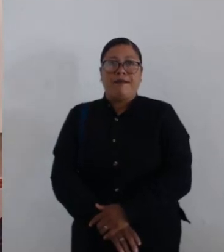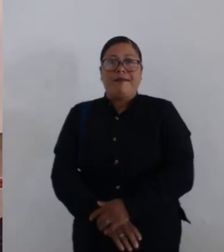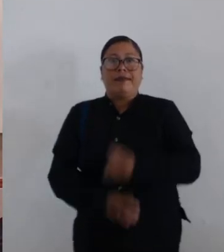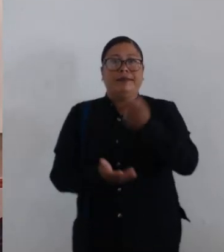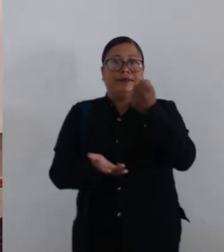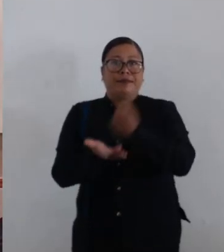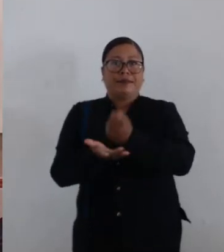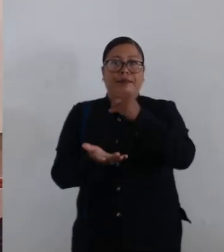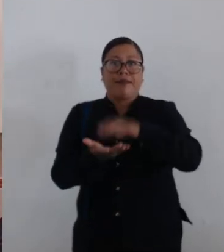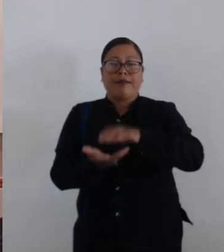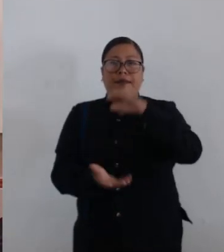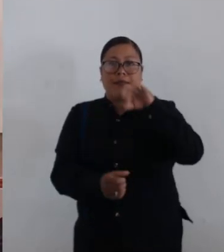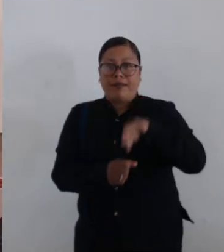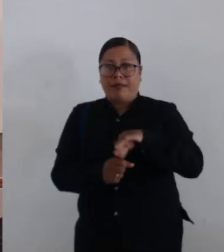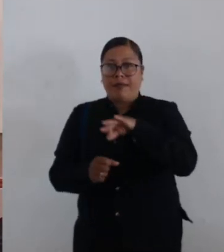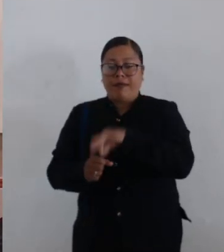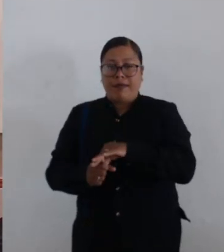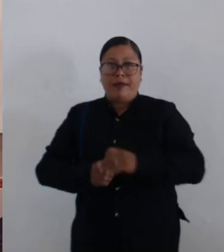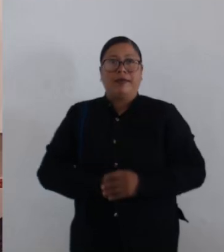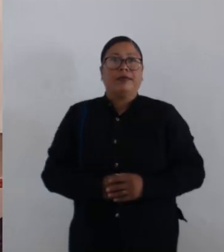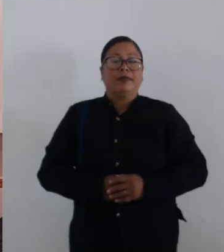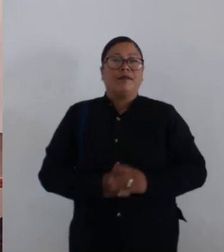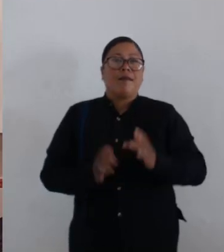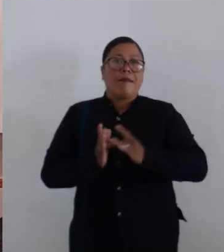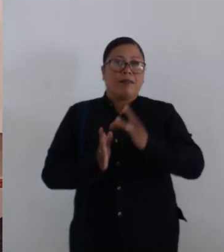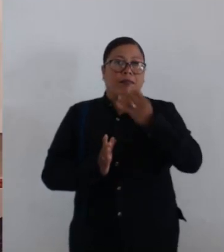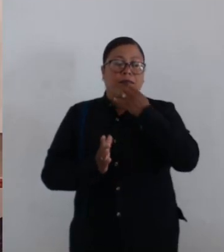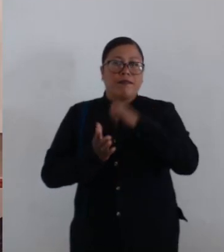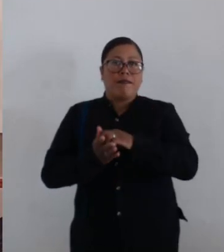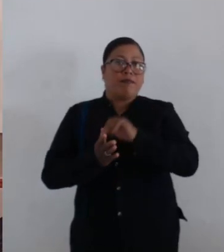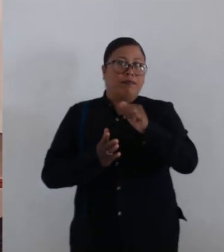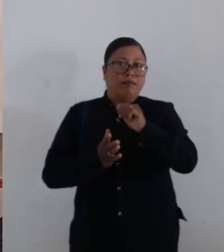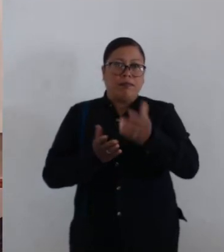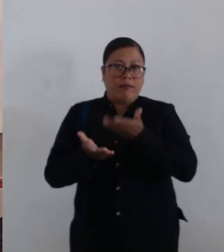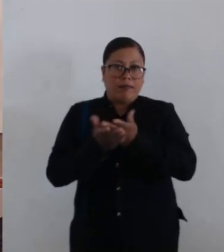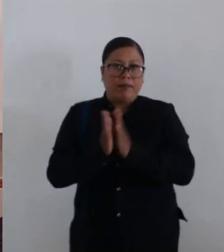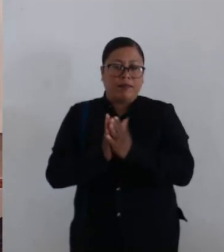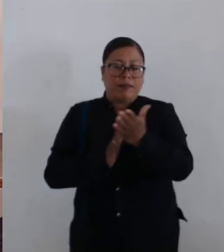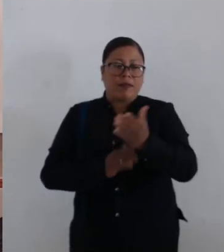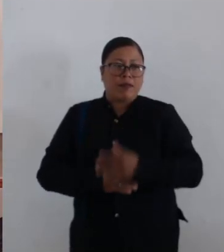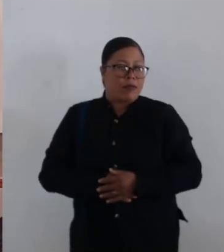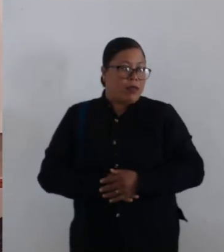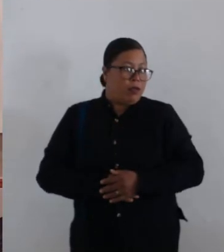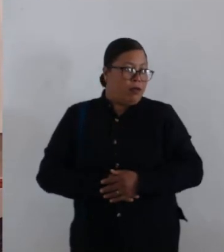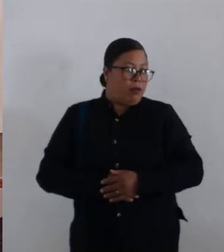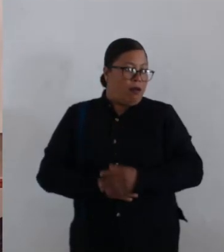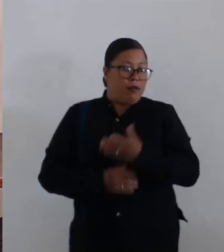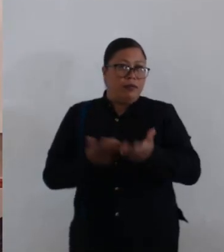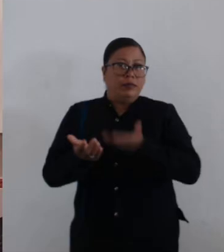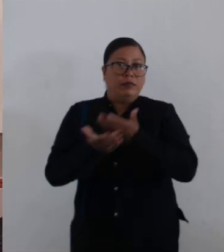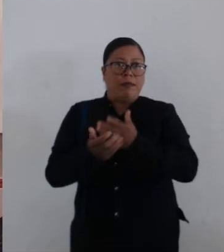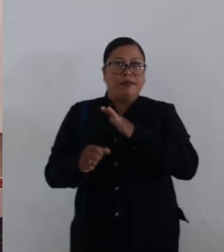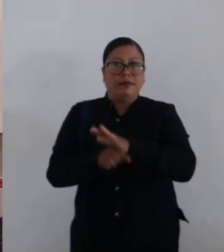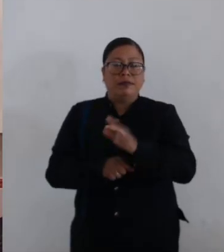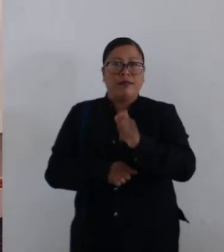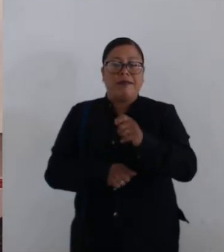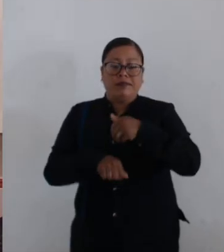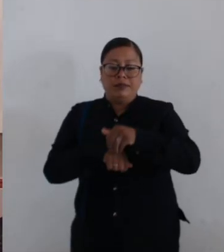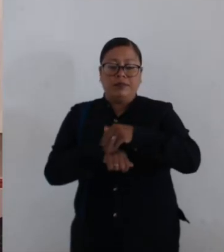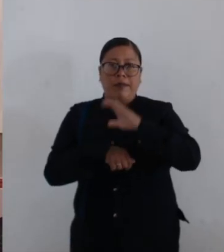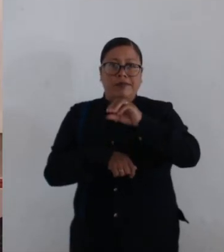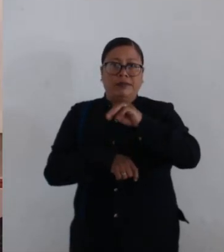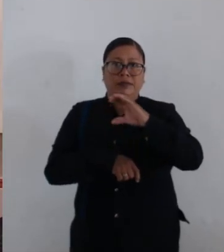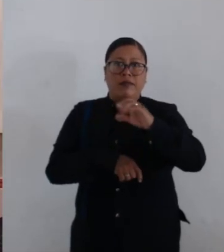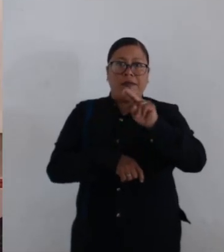Aprobado por unanimidad de los presentes. Gracias, secretaria. Próxiga con el siguiente dictamen, por favor. Con su permiso. El siguiente dictamen es con números